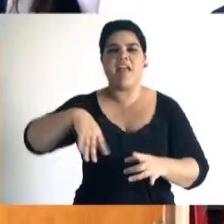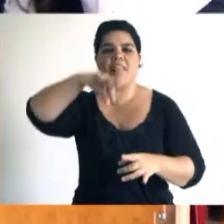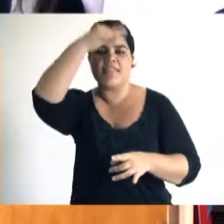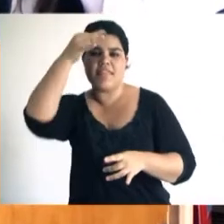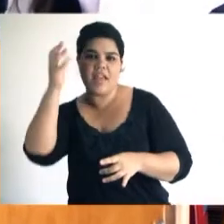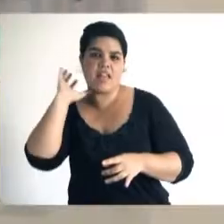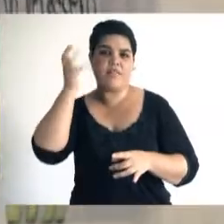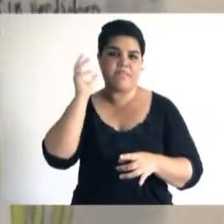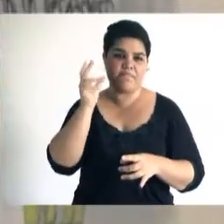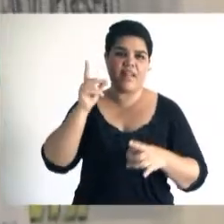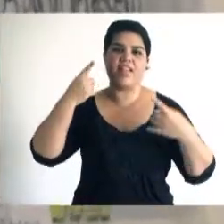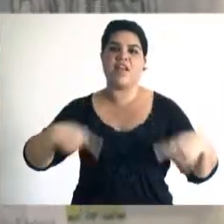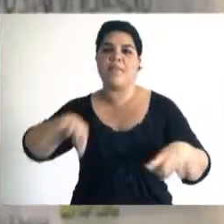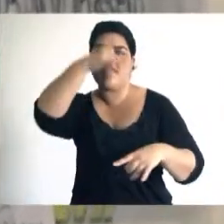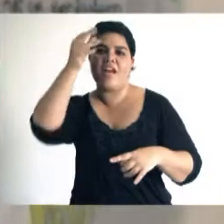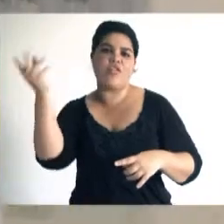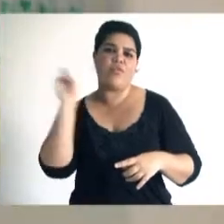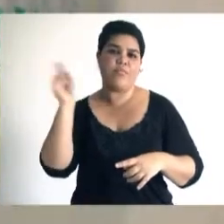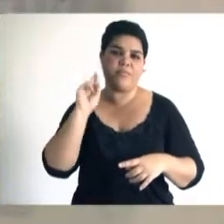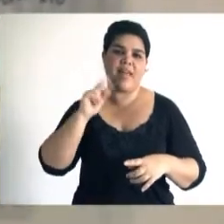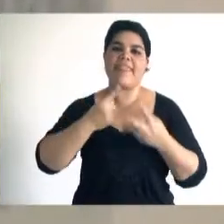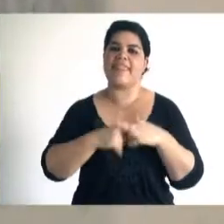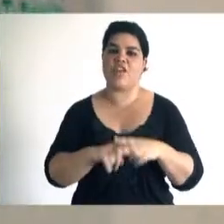radioteatro, el arte sonoro y la tecnología.